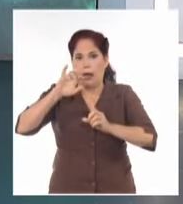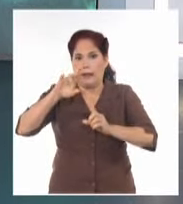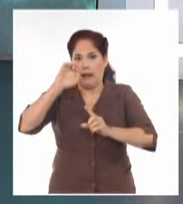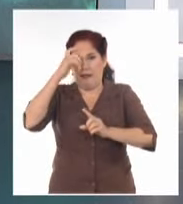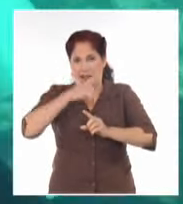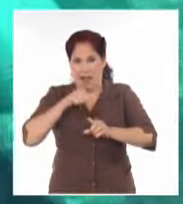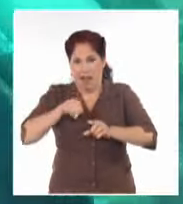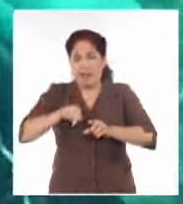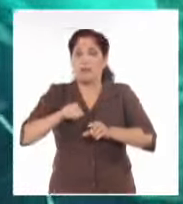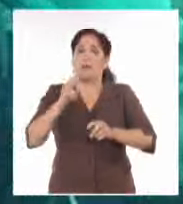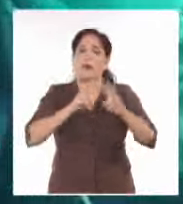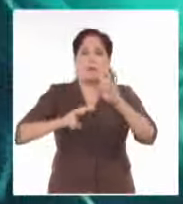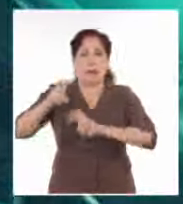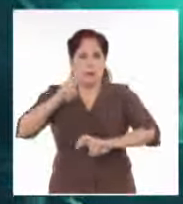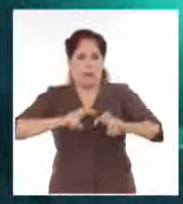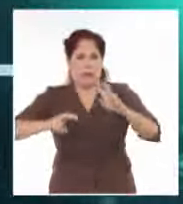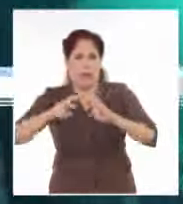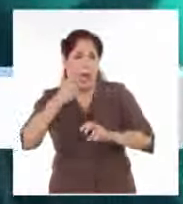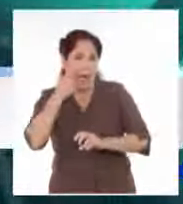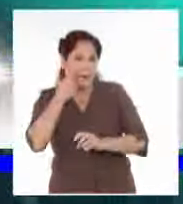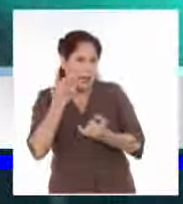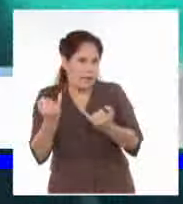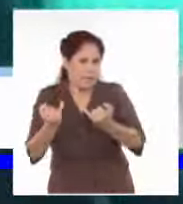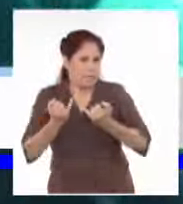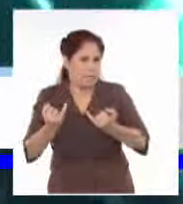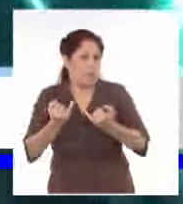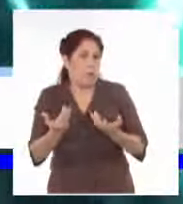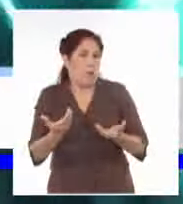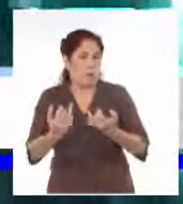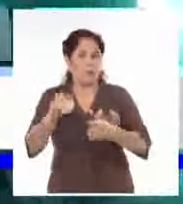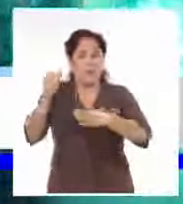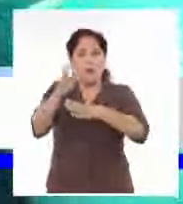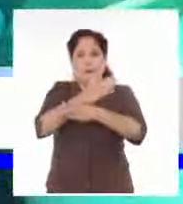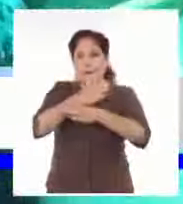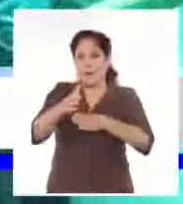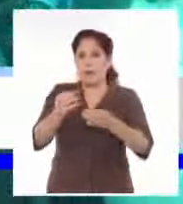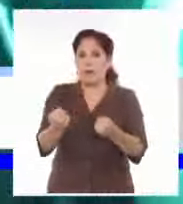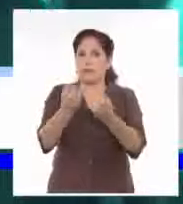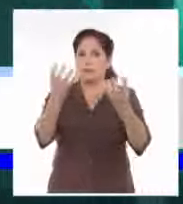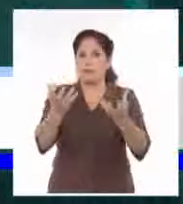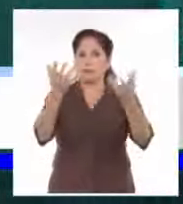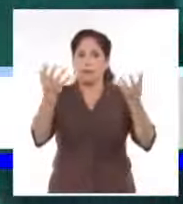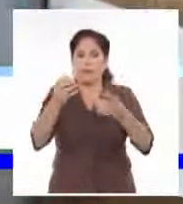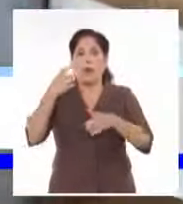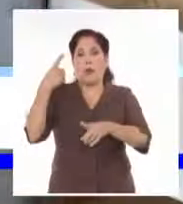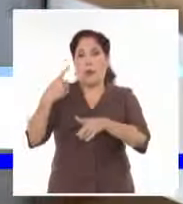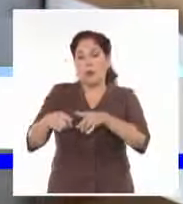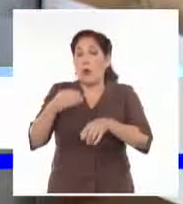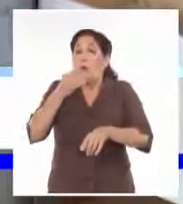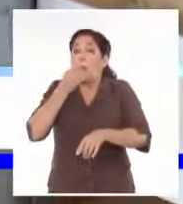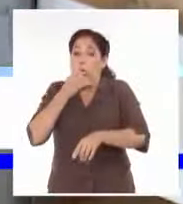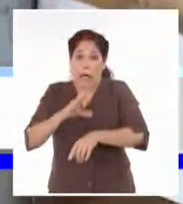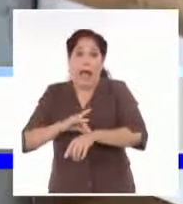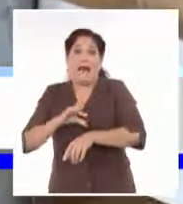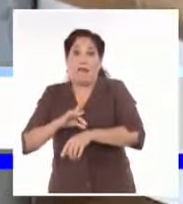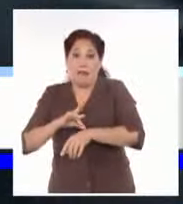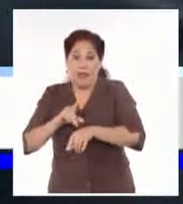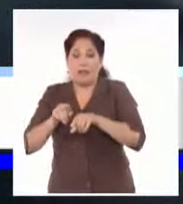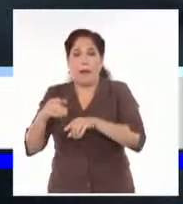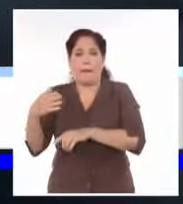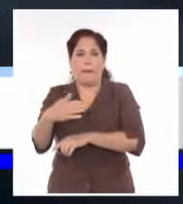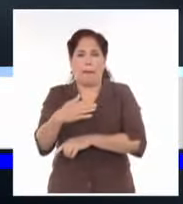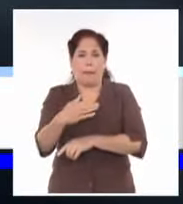El estudio pretende encontrar información acerca de la diversidad, distribución y toxicidad en el archipiélago cubano,